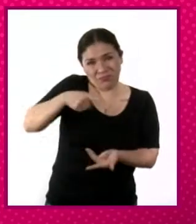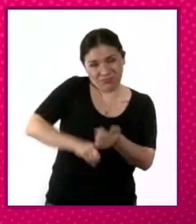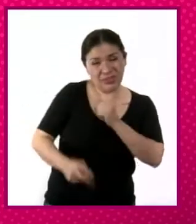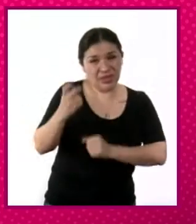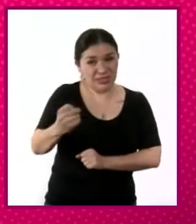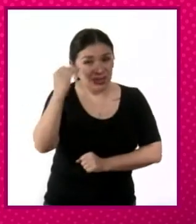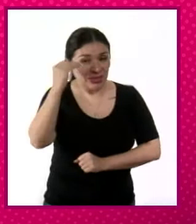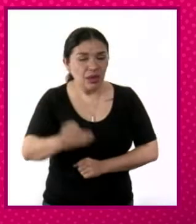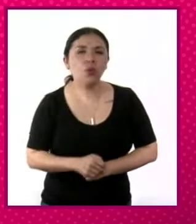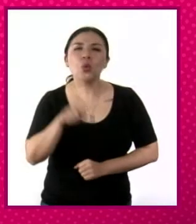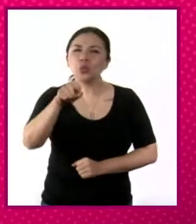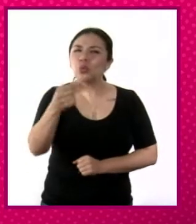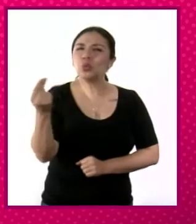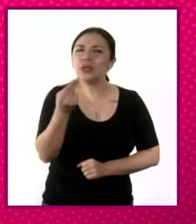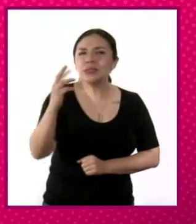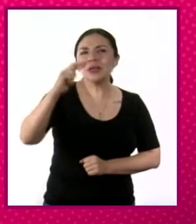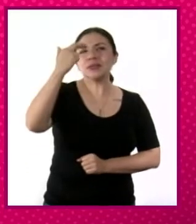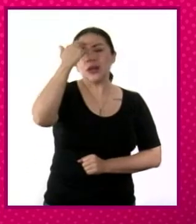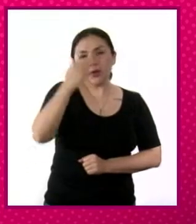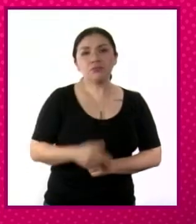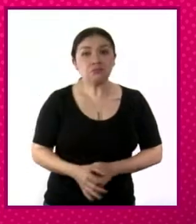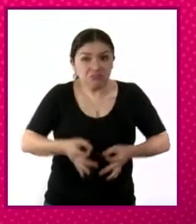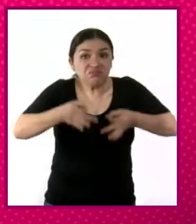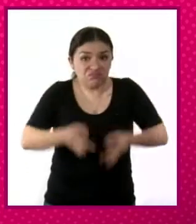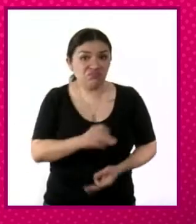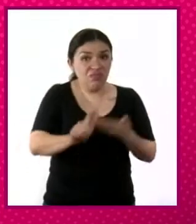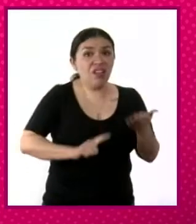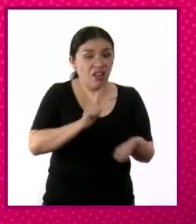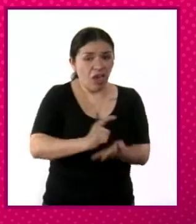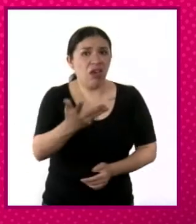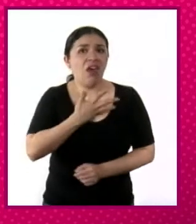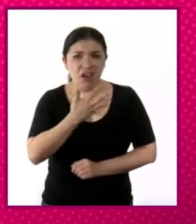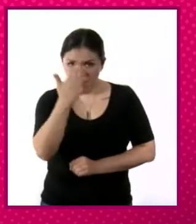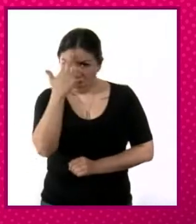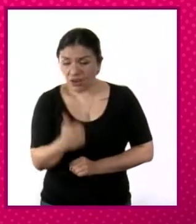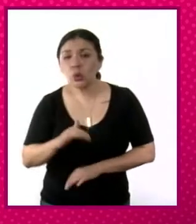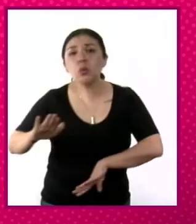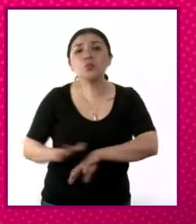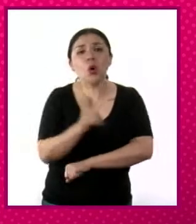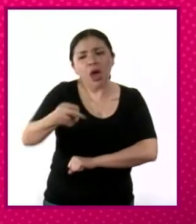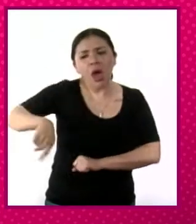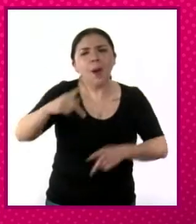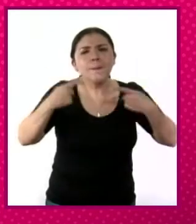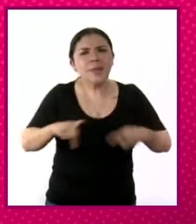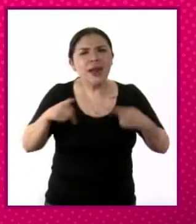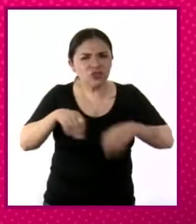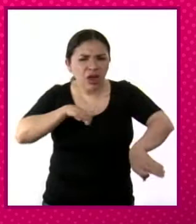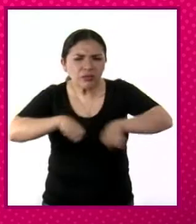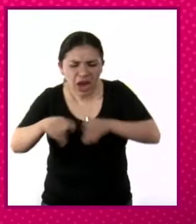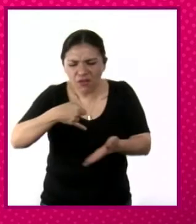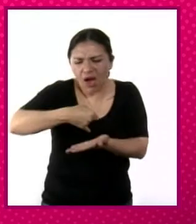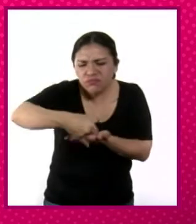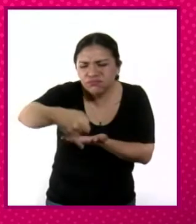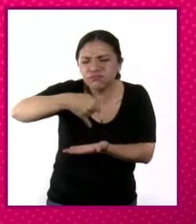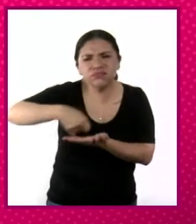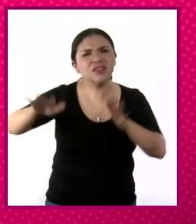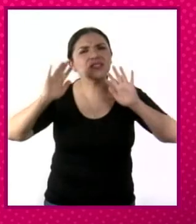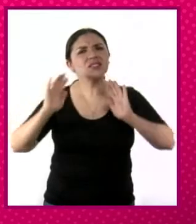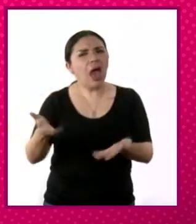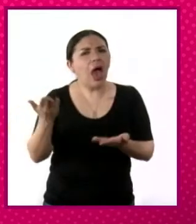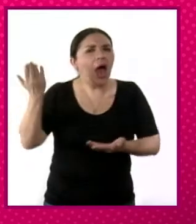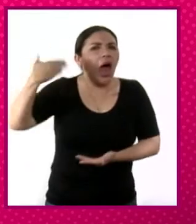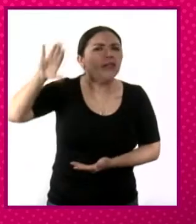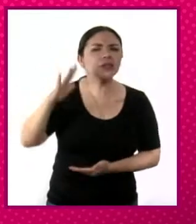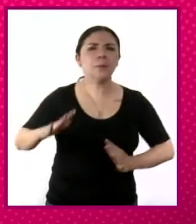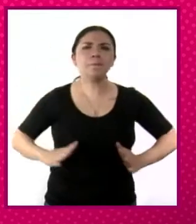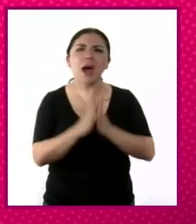pues debemos recordar que eran legítimos estos reclamos porque la población campesina había participado en